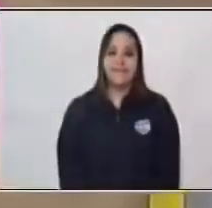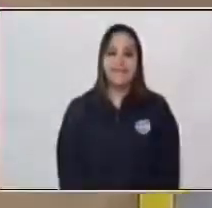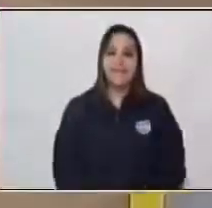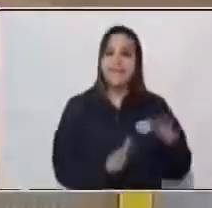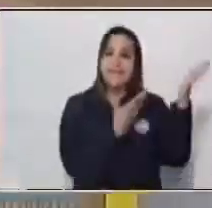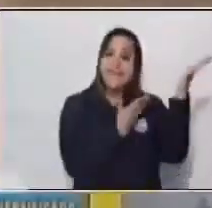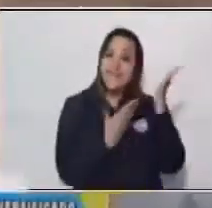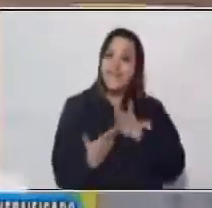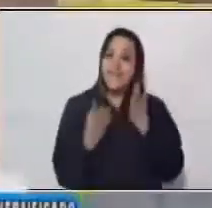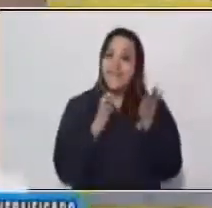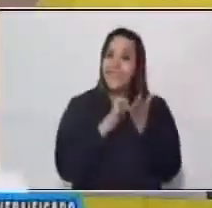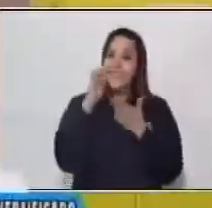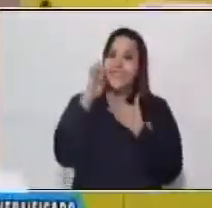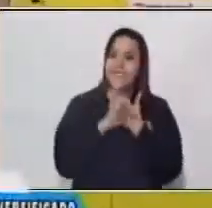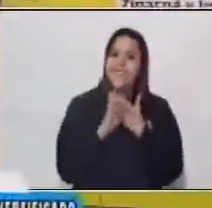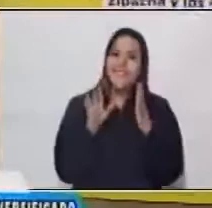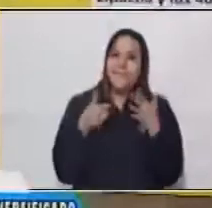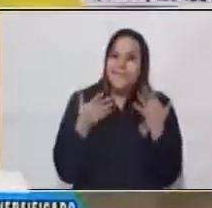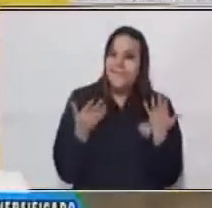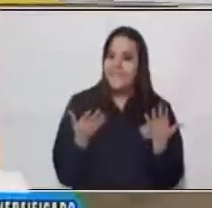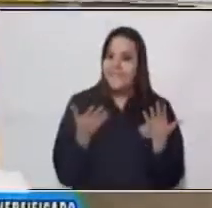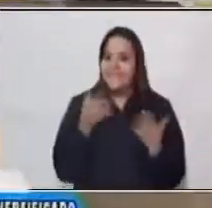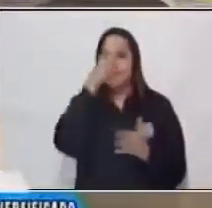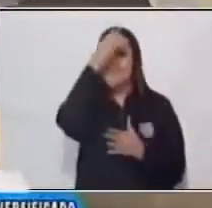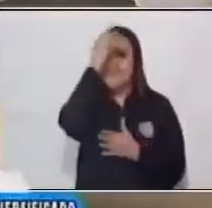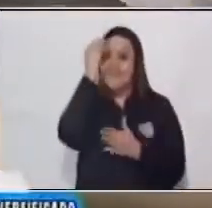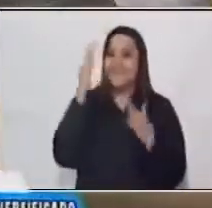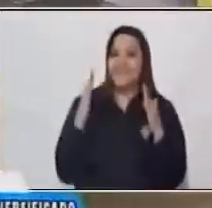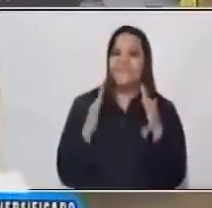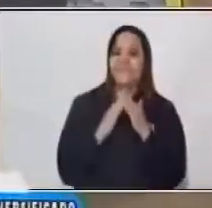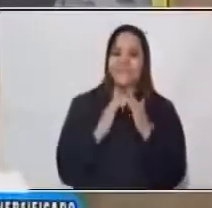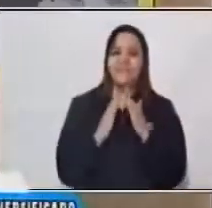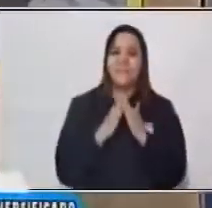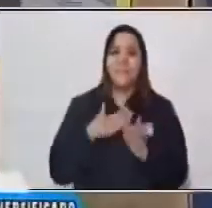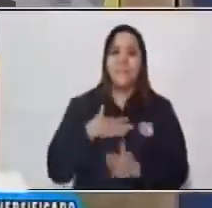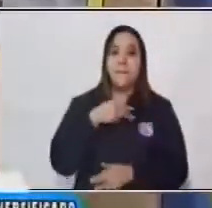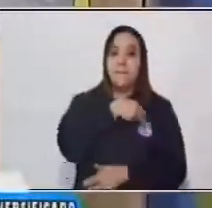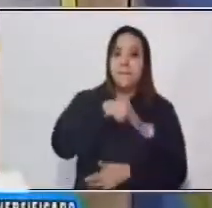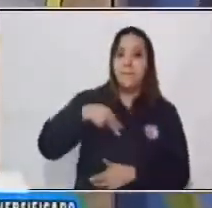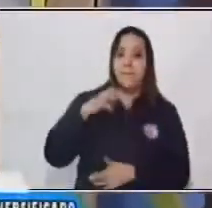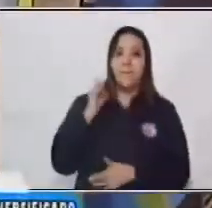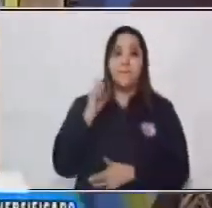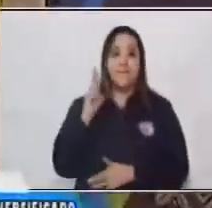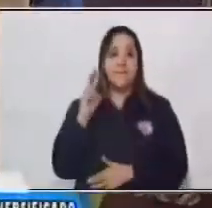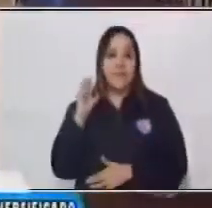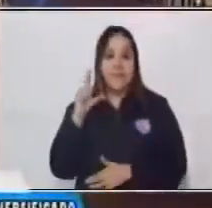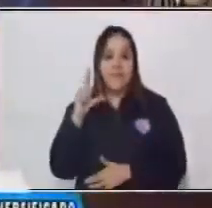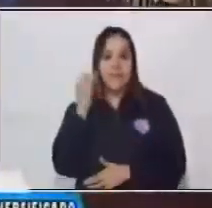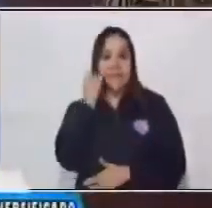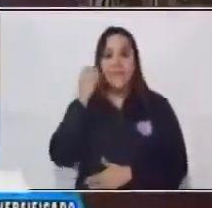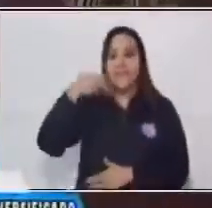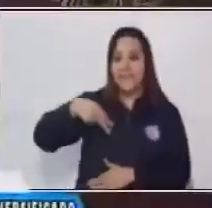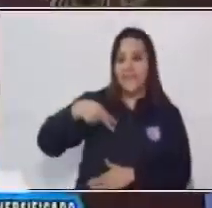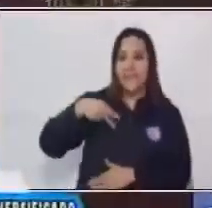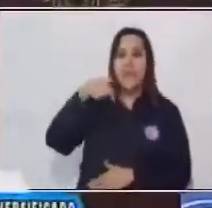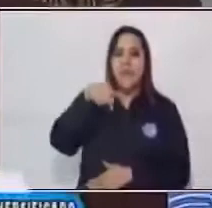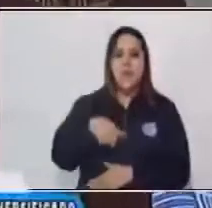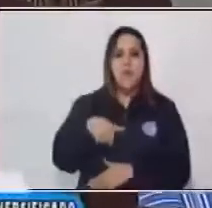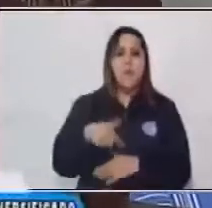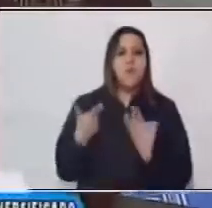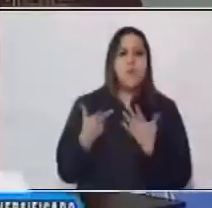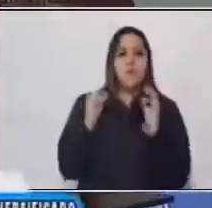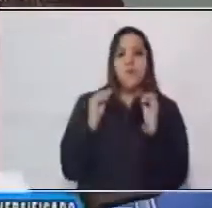Bienvenido a este espacio educativo Aprendo en Casa. Soy Evelyn Santos y en esta oportunidad